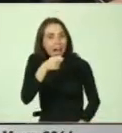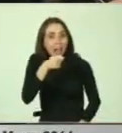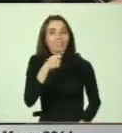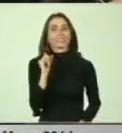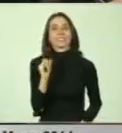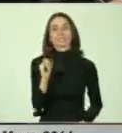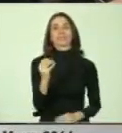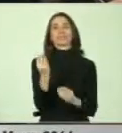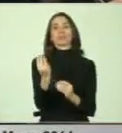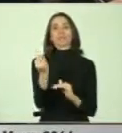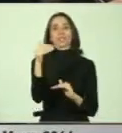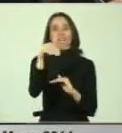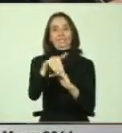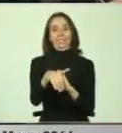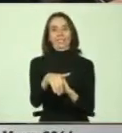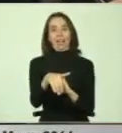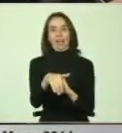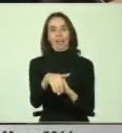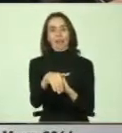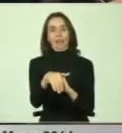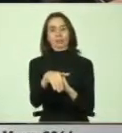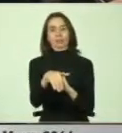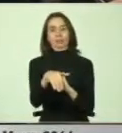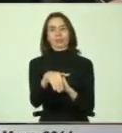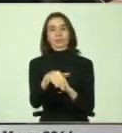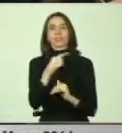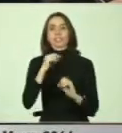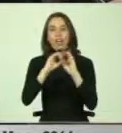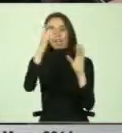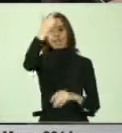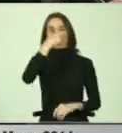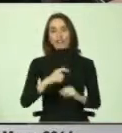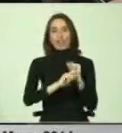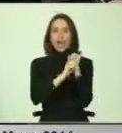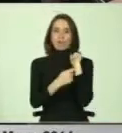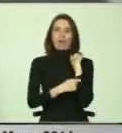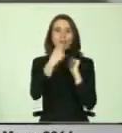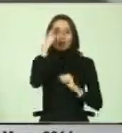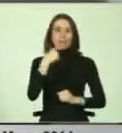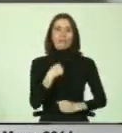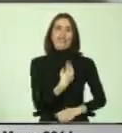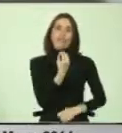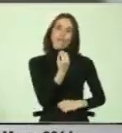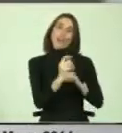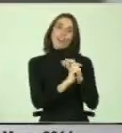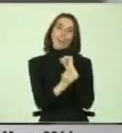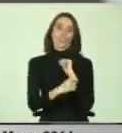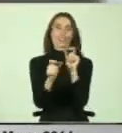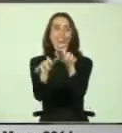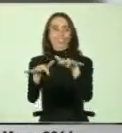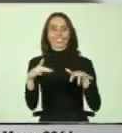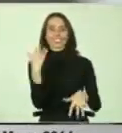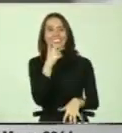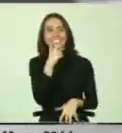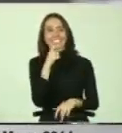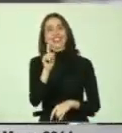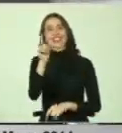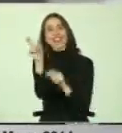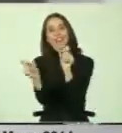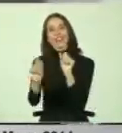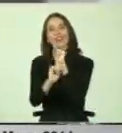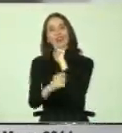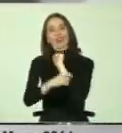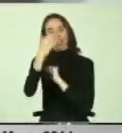Bueno, buenas tardes ya. Quiero aclarar que yo soy abogado, pero de los buenos, no de los malos.